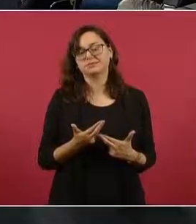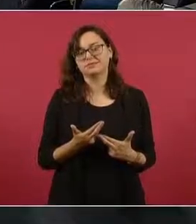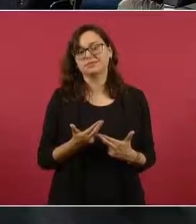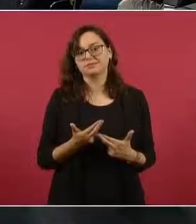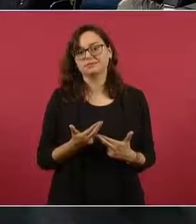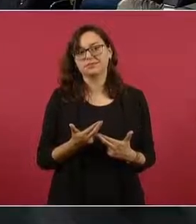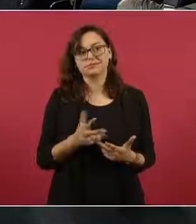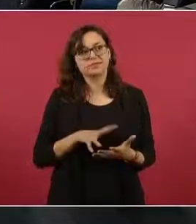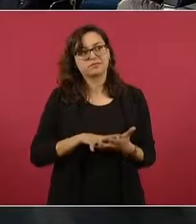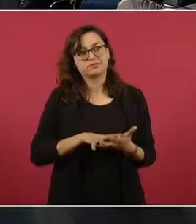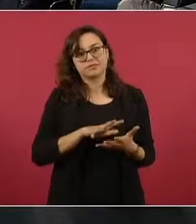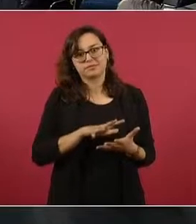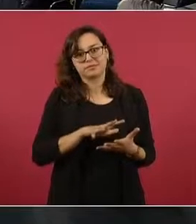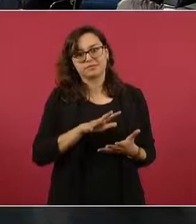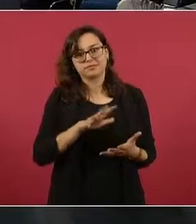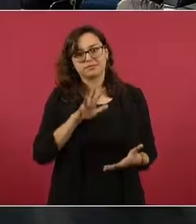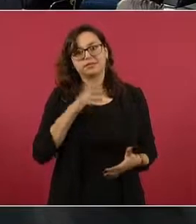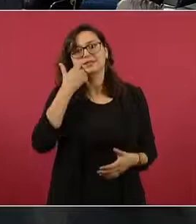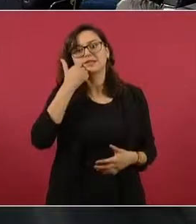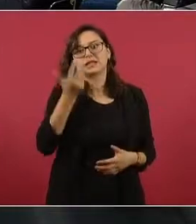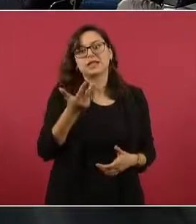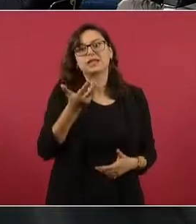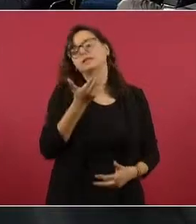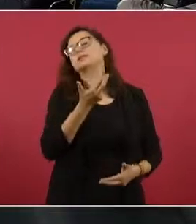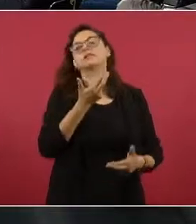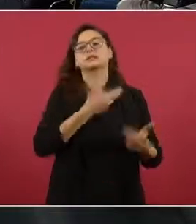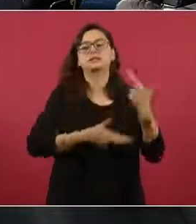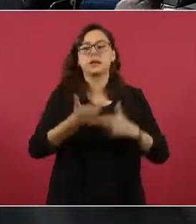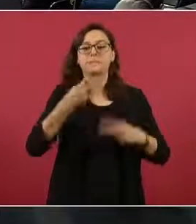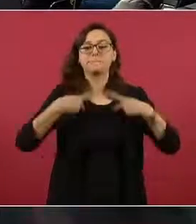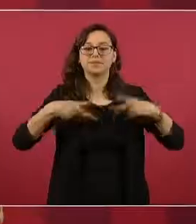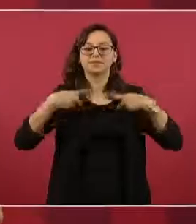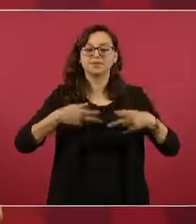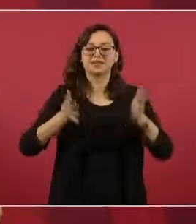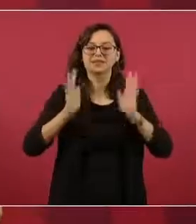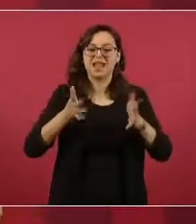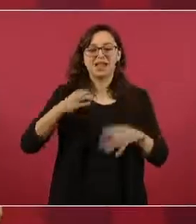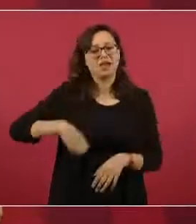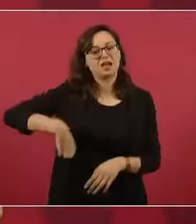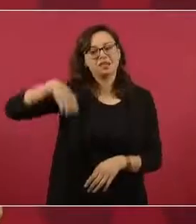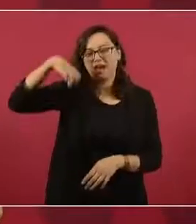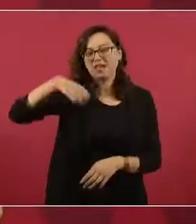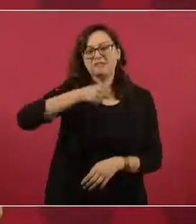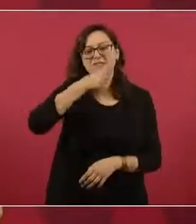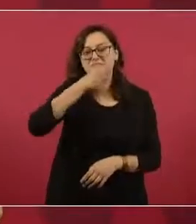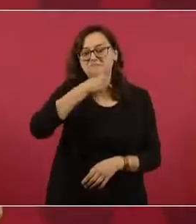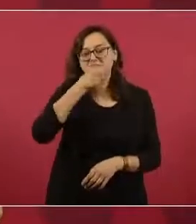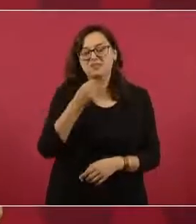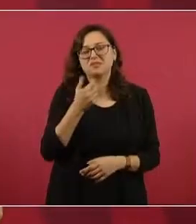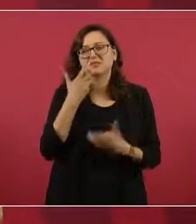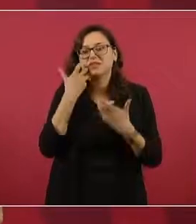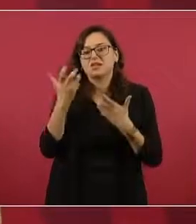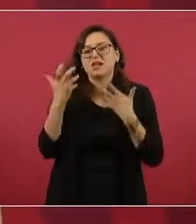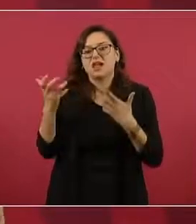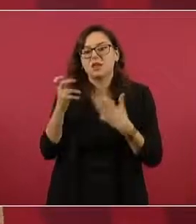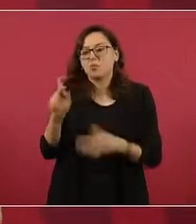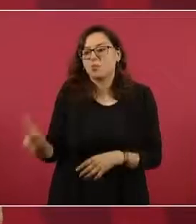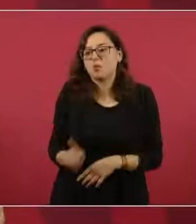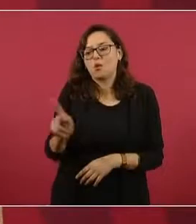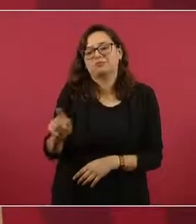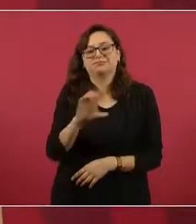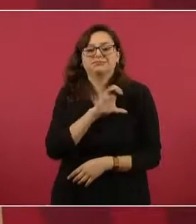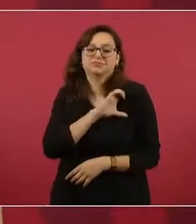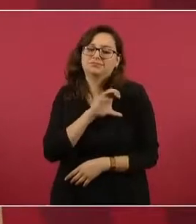cada vez más gente grande que quiere venir a sus pueblos. Bueno, nunca se pierde la